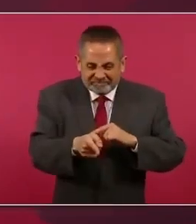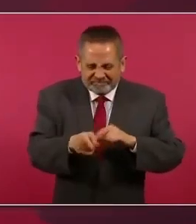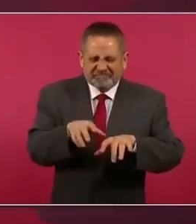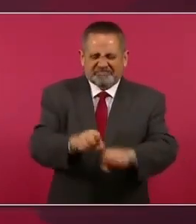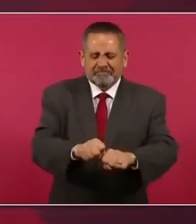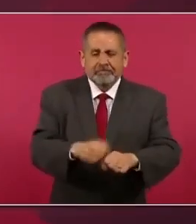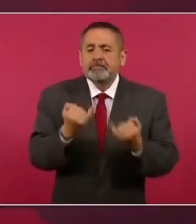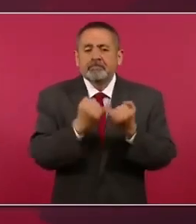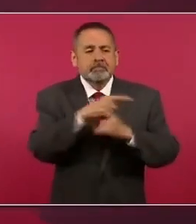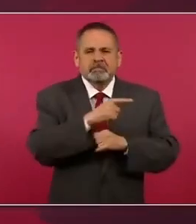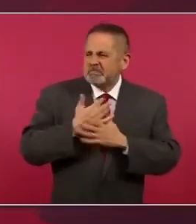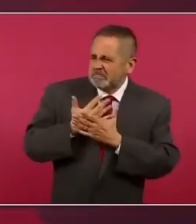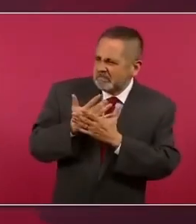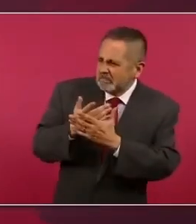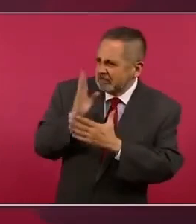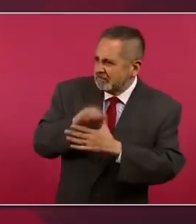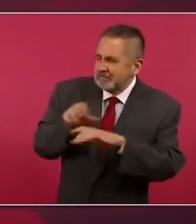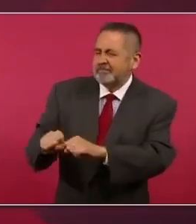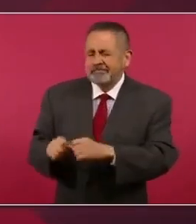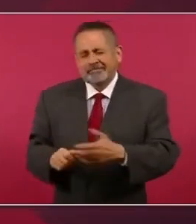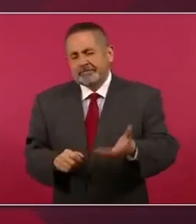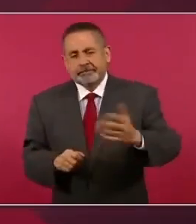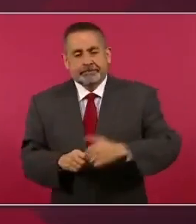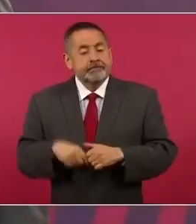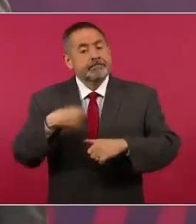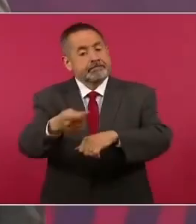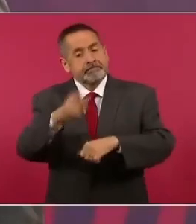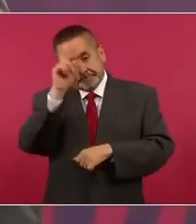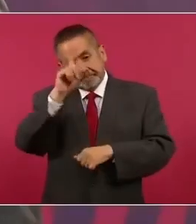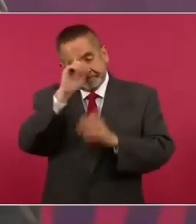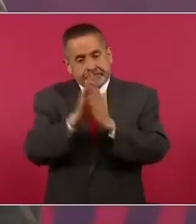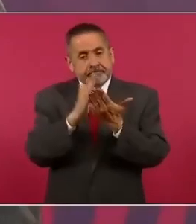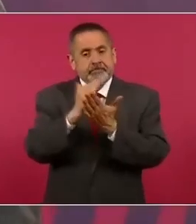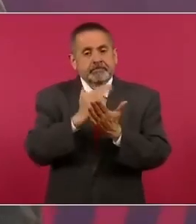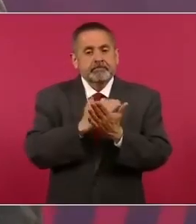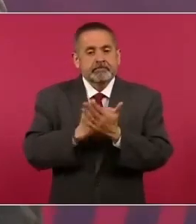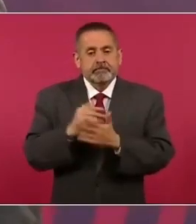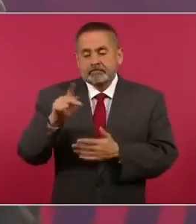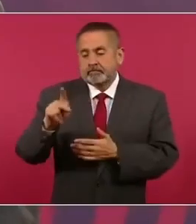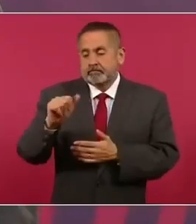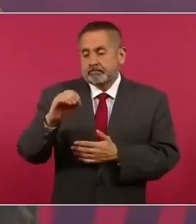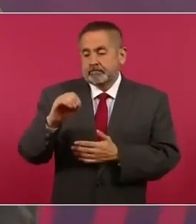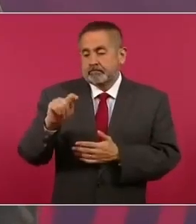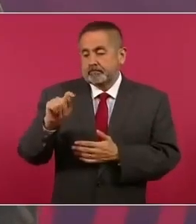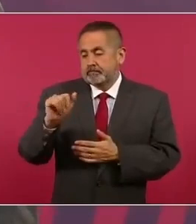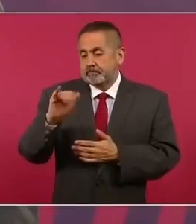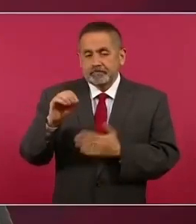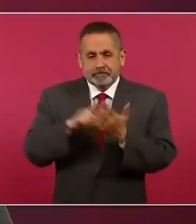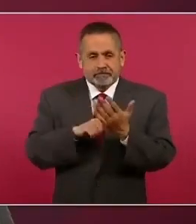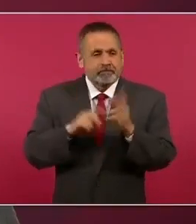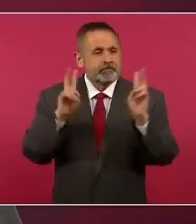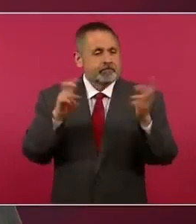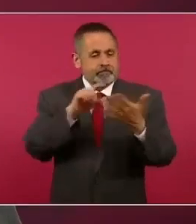ahí les recomiendo el libro de Paco Ignacio Taibo temporada